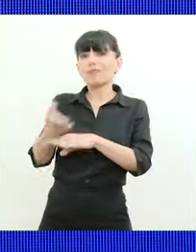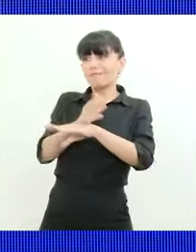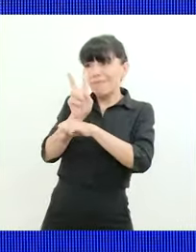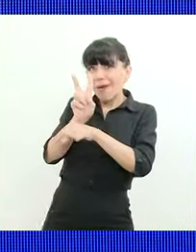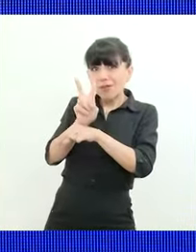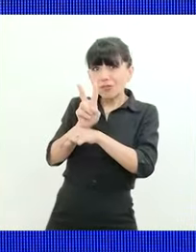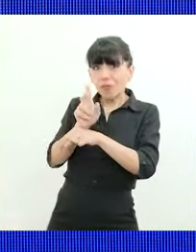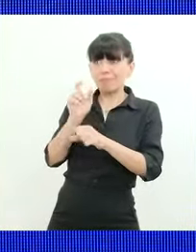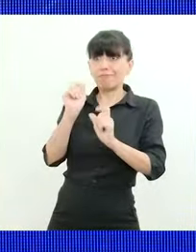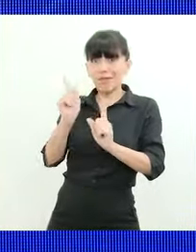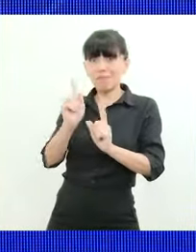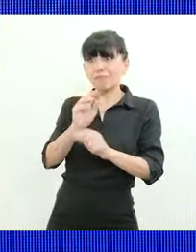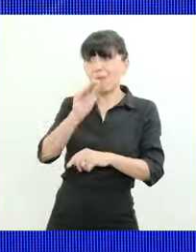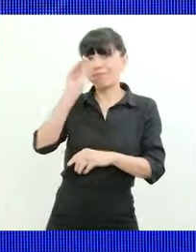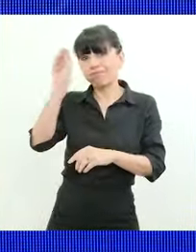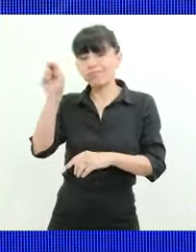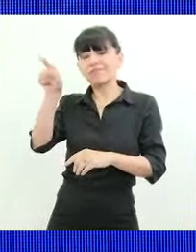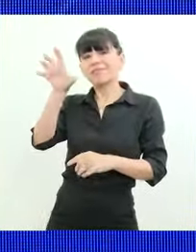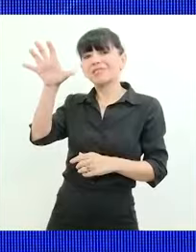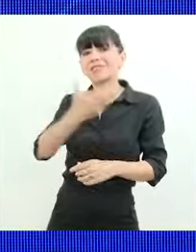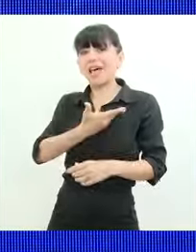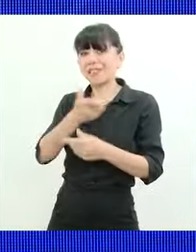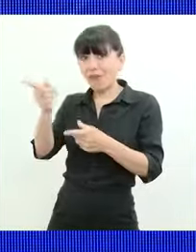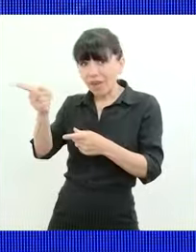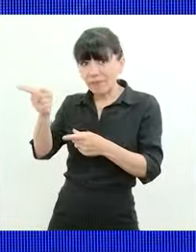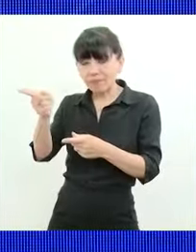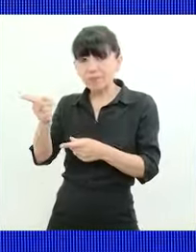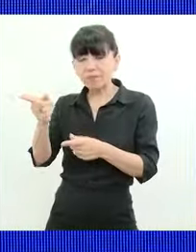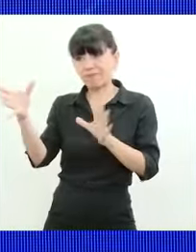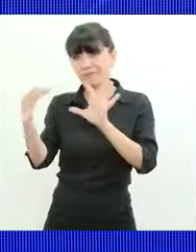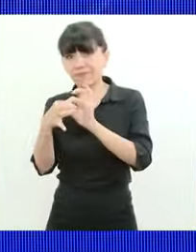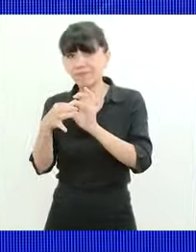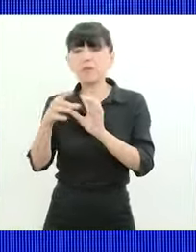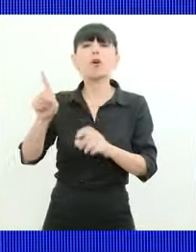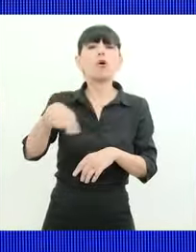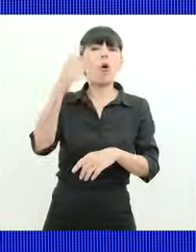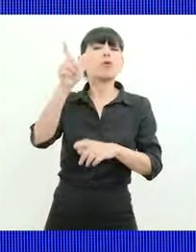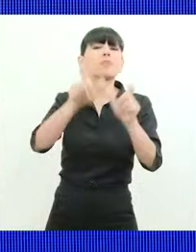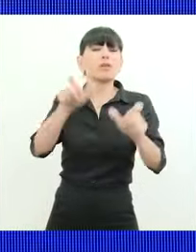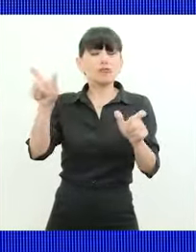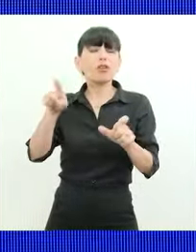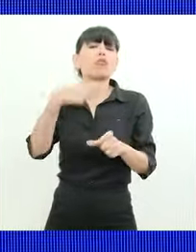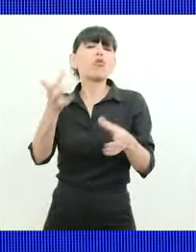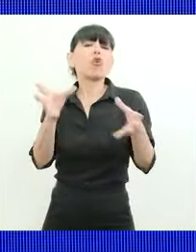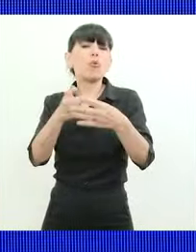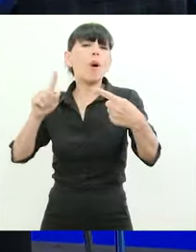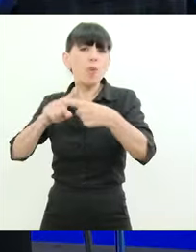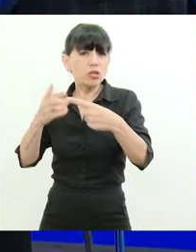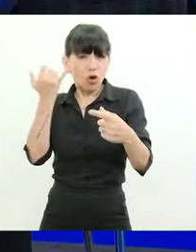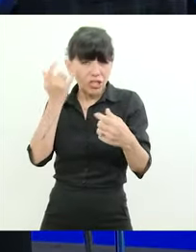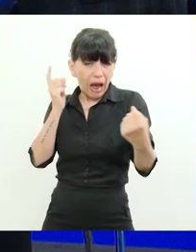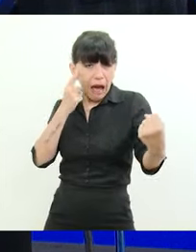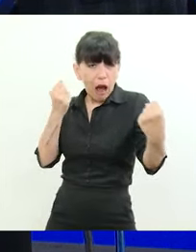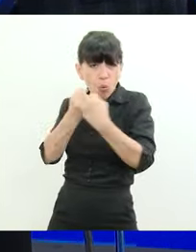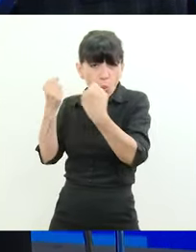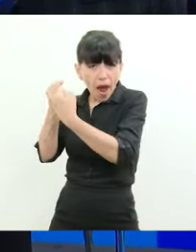de más de 50.000 habitantes ya firmé además con Jatón y con Hapkin que tampoco son de mi fuerza política y ya les